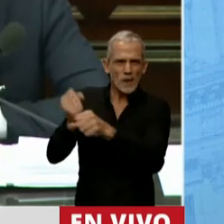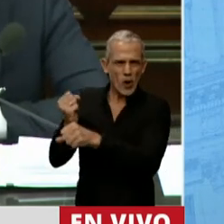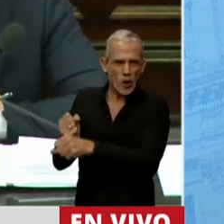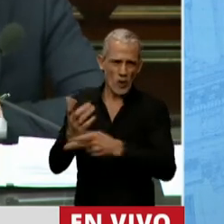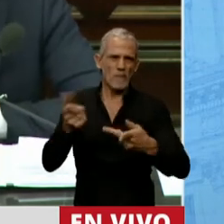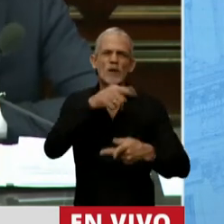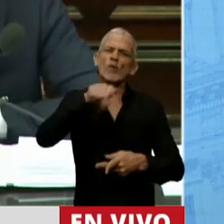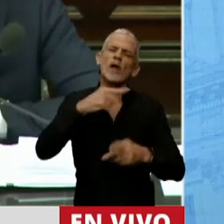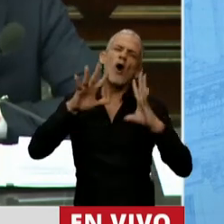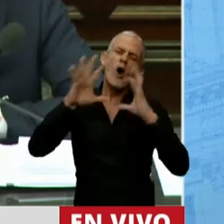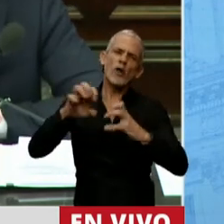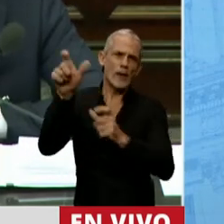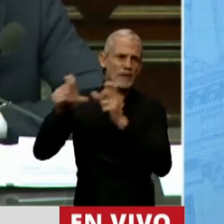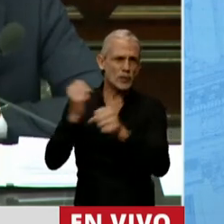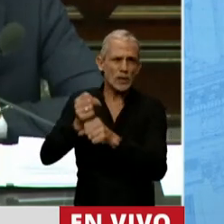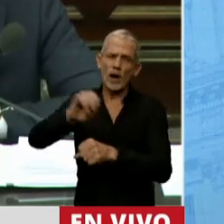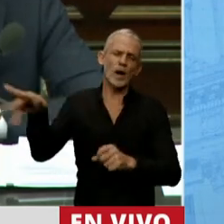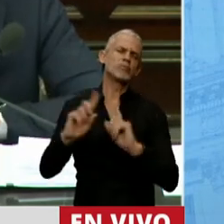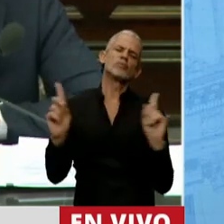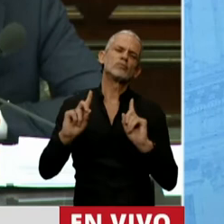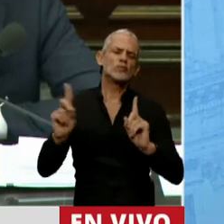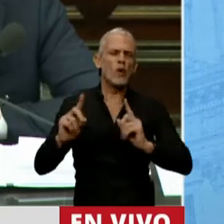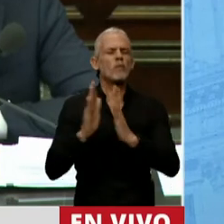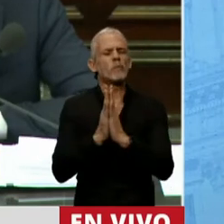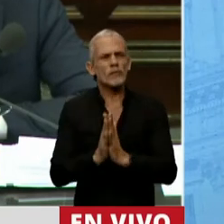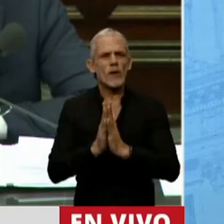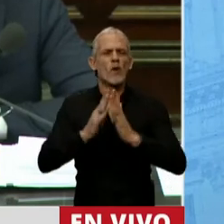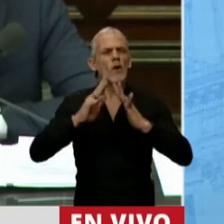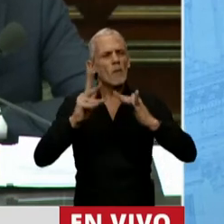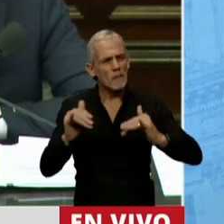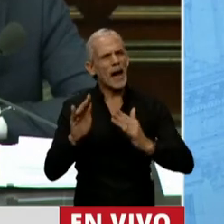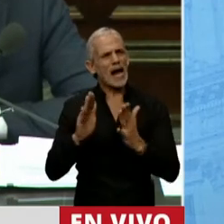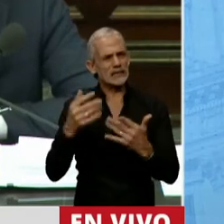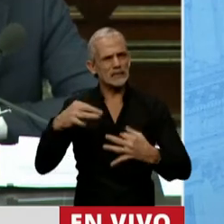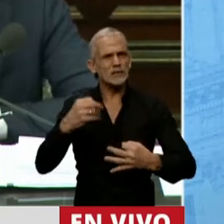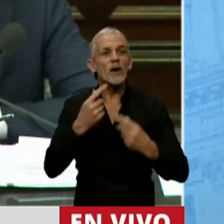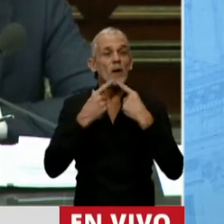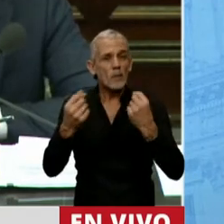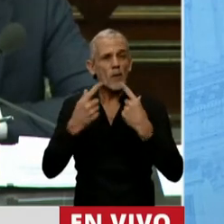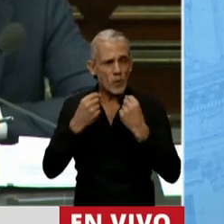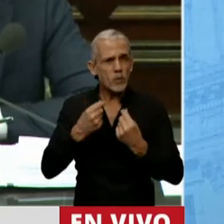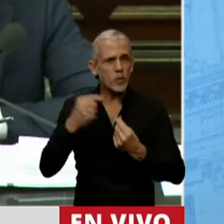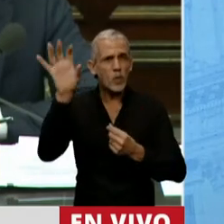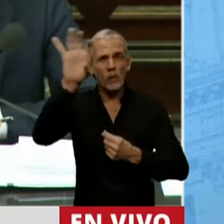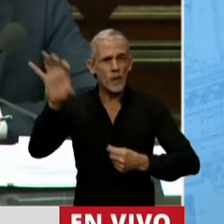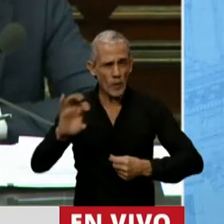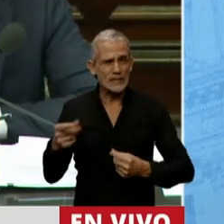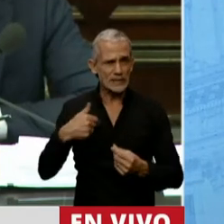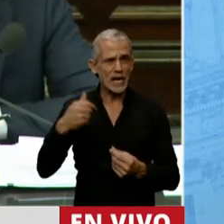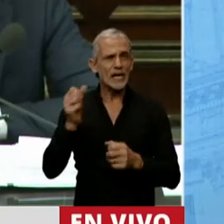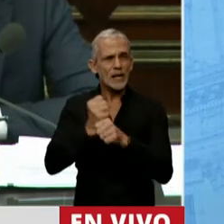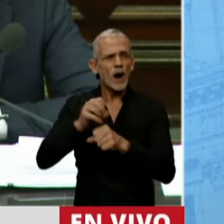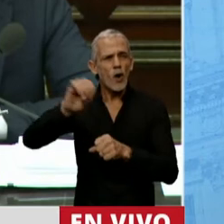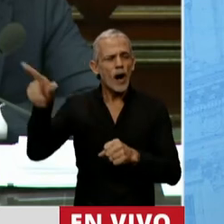los productores. Acepte el reclamo pacífico que en varias ocasiones le hacemos llegar desde el interior productivo de la